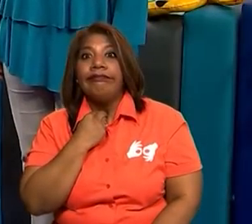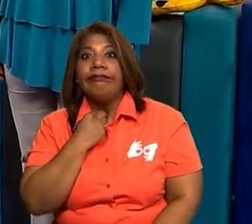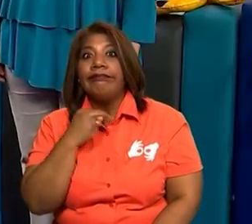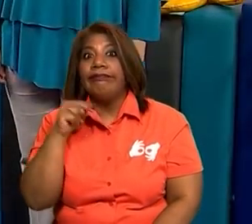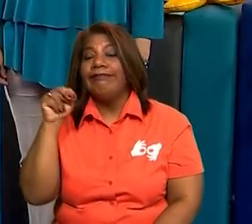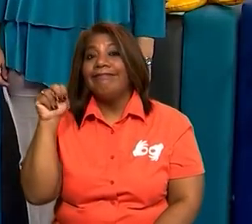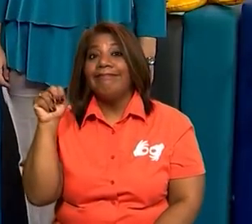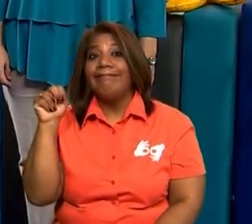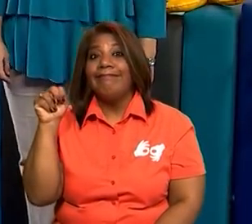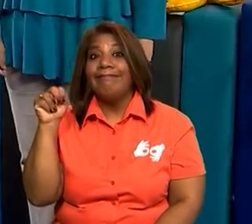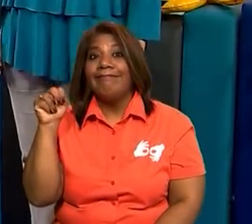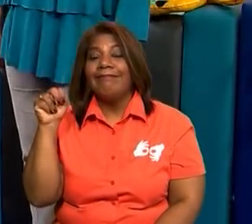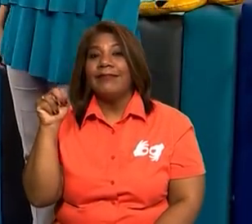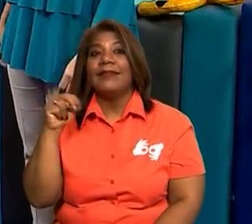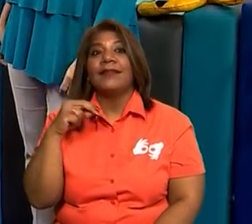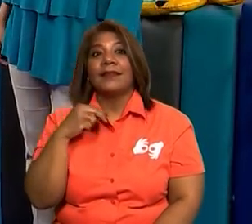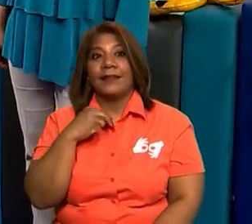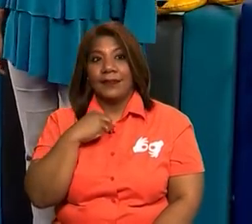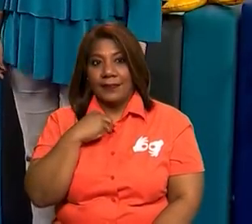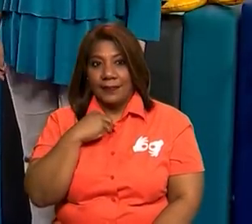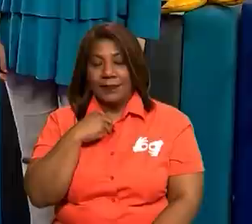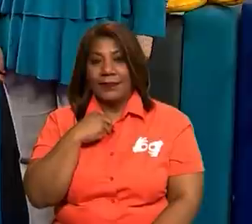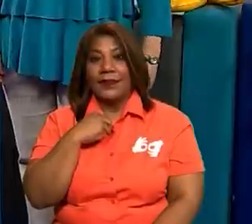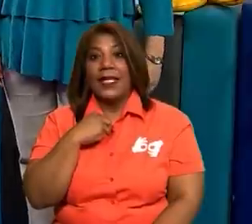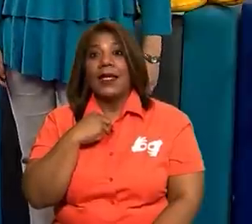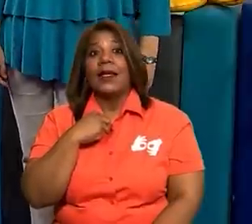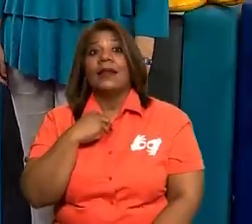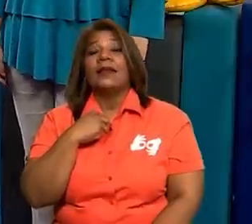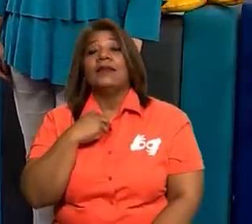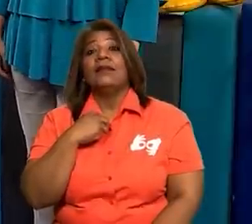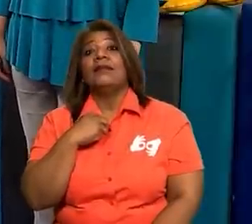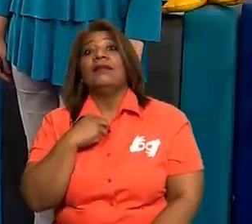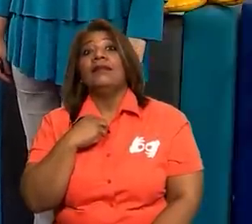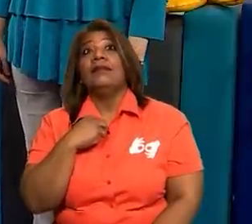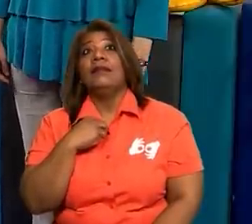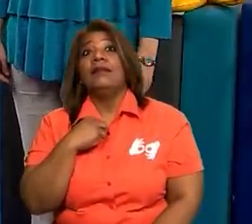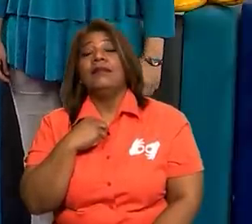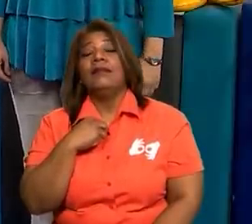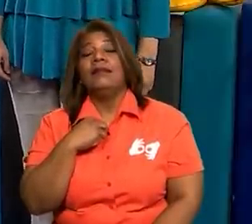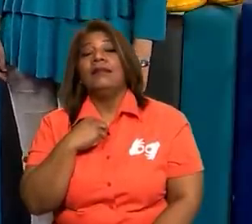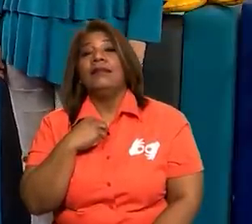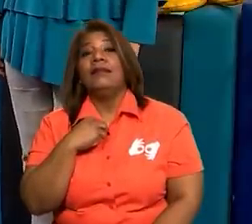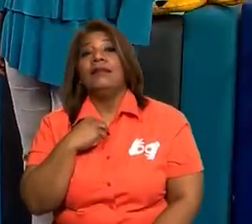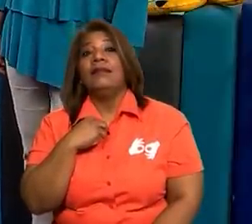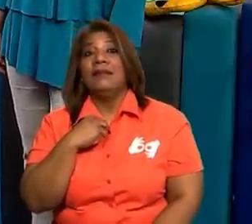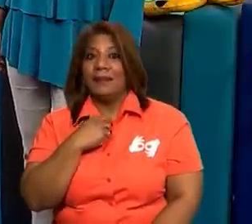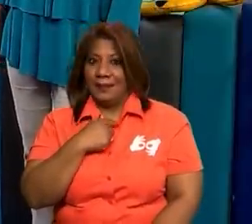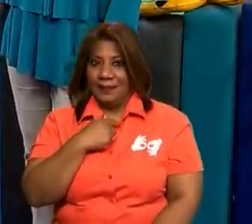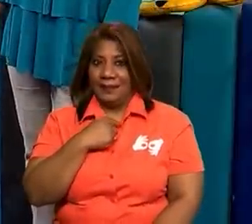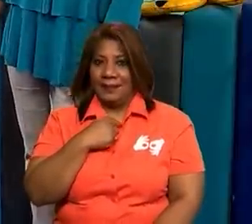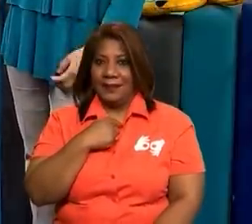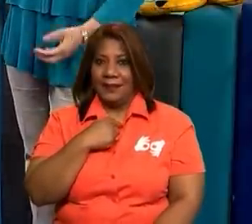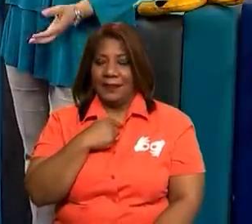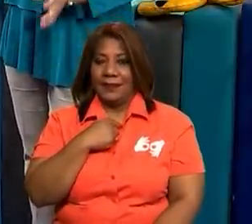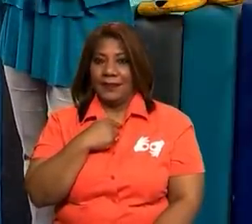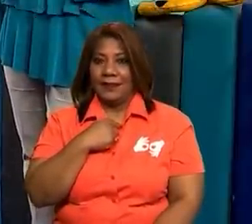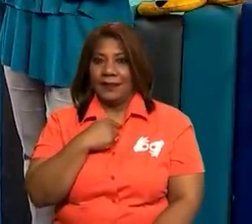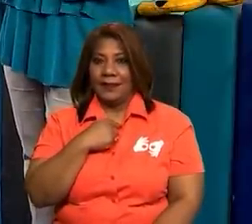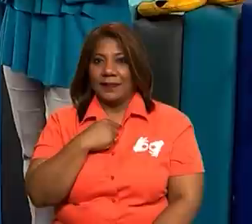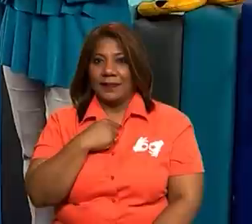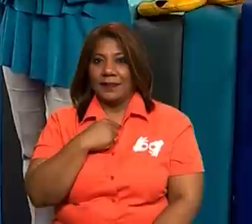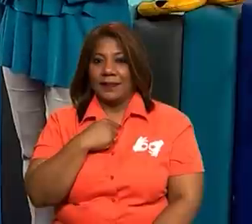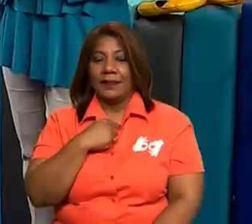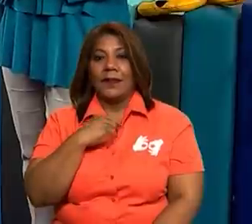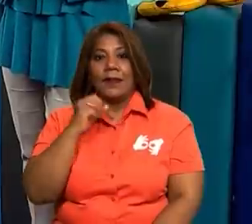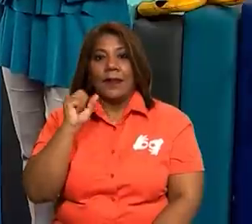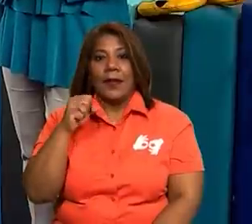¿Verdad? Hay que pegar la lengua al cielo de la boca y pronunciarla. ¡Mmm! Maestra Zoylan puede ser el